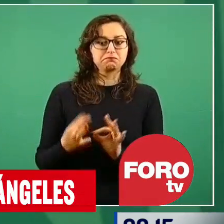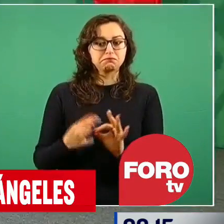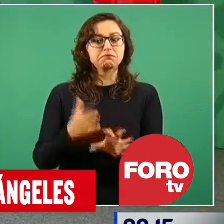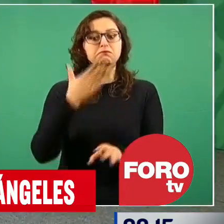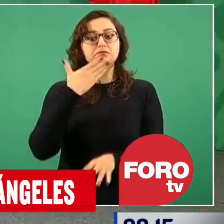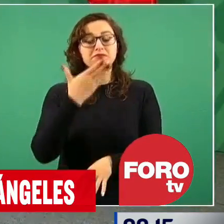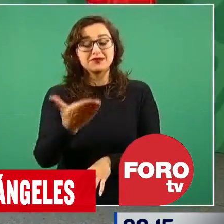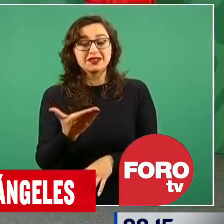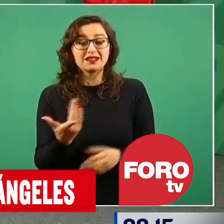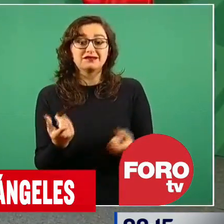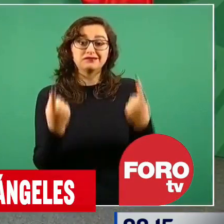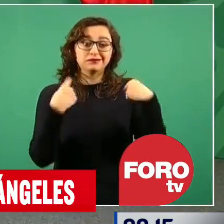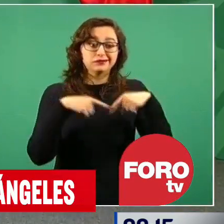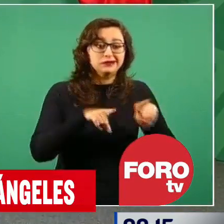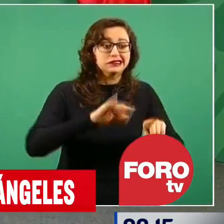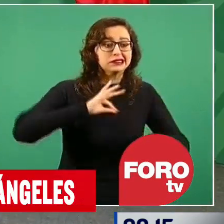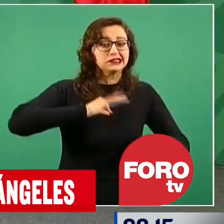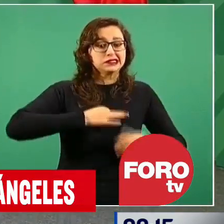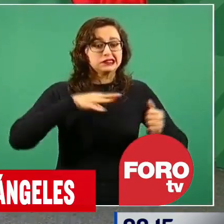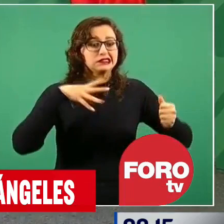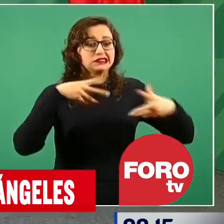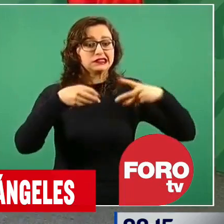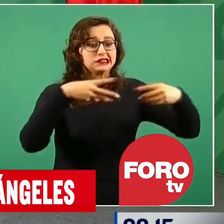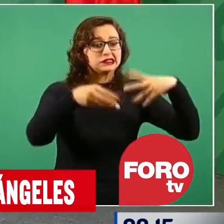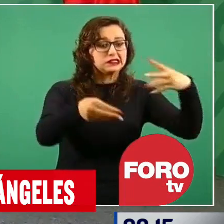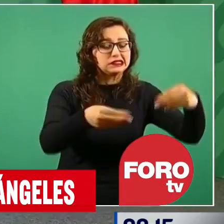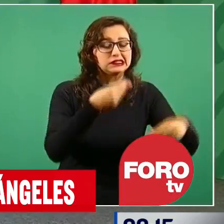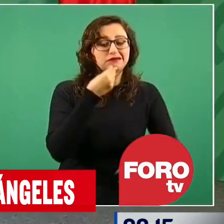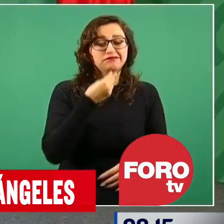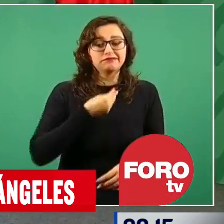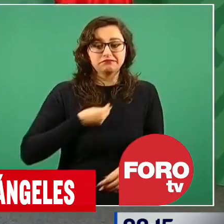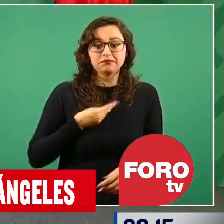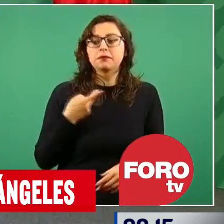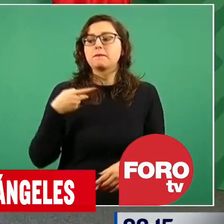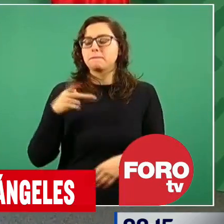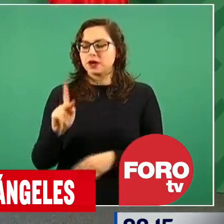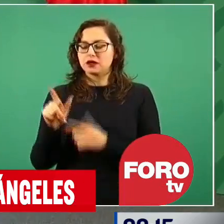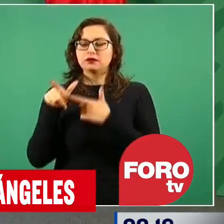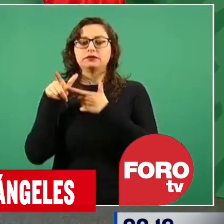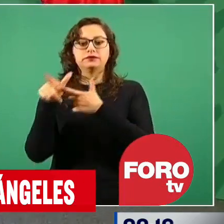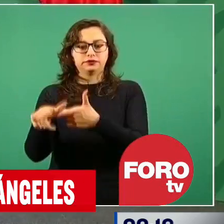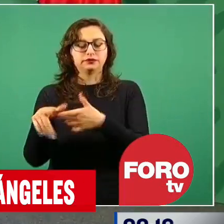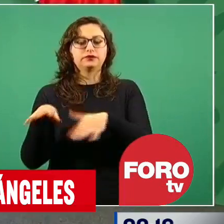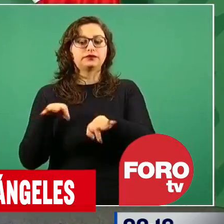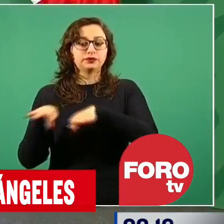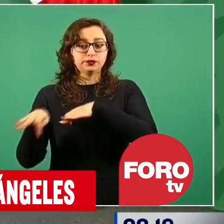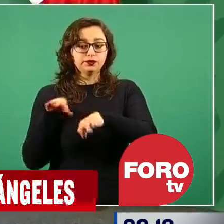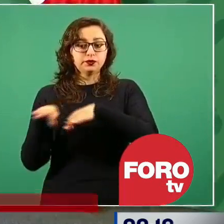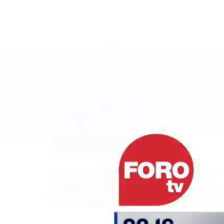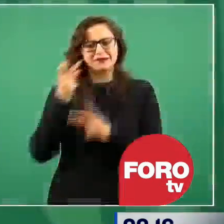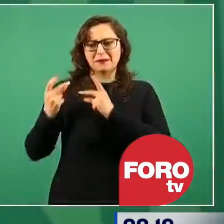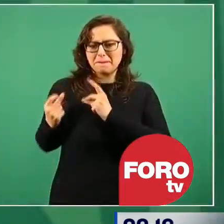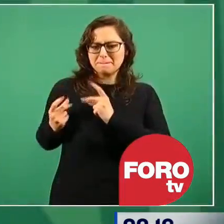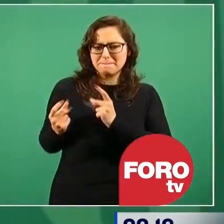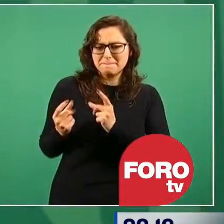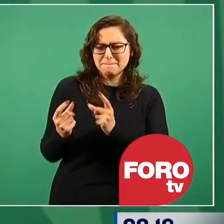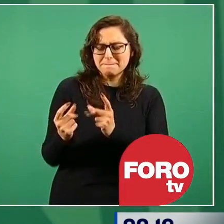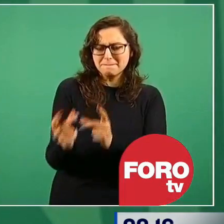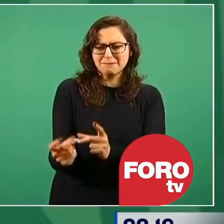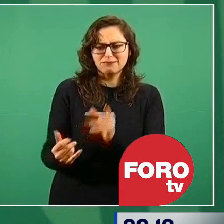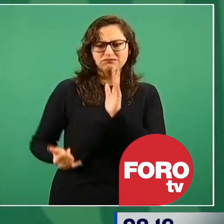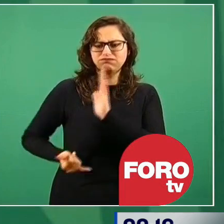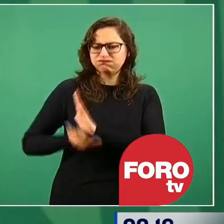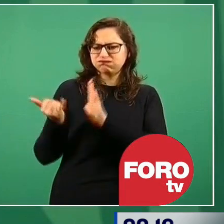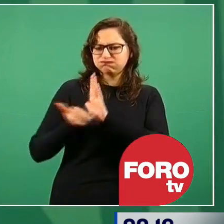construcción más importante del mundo, además reconoció la labor de los ingenieros militares. Es